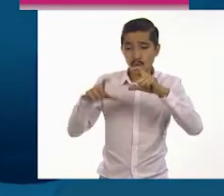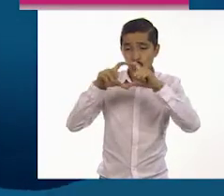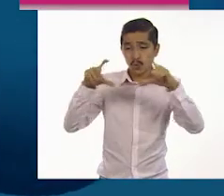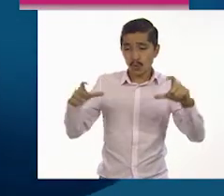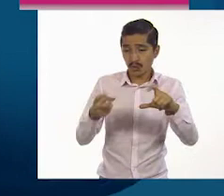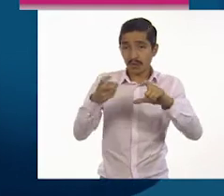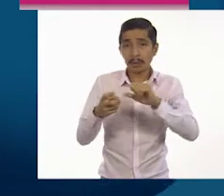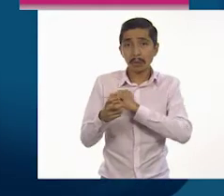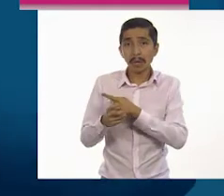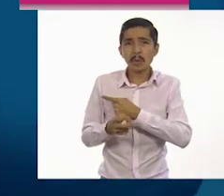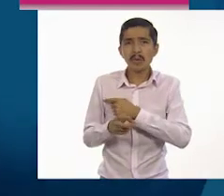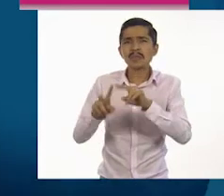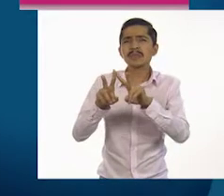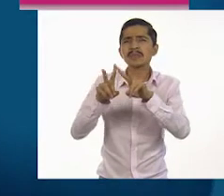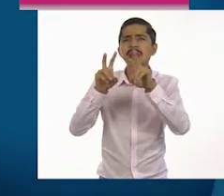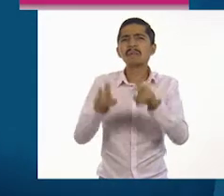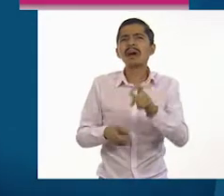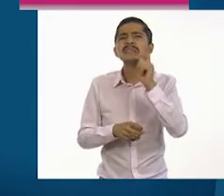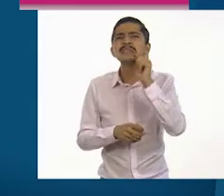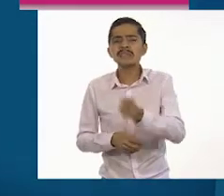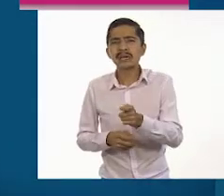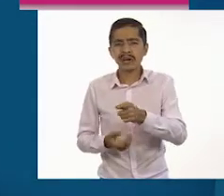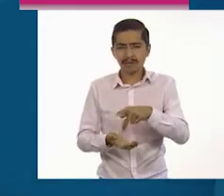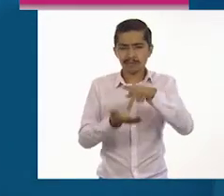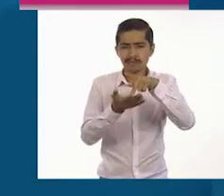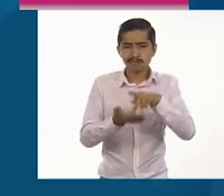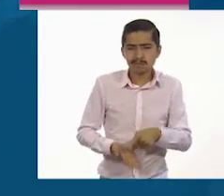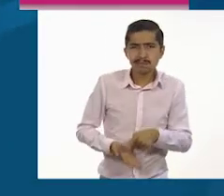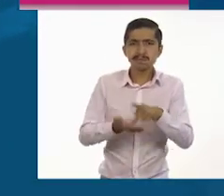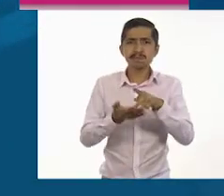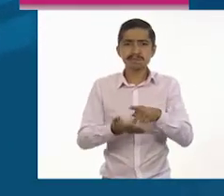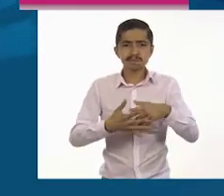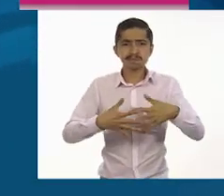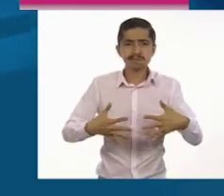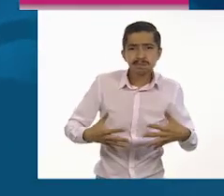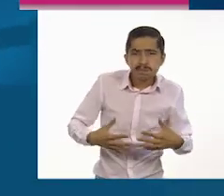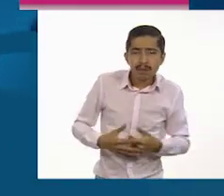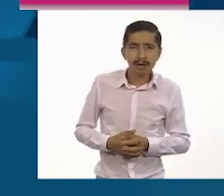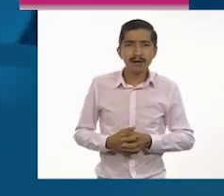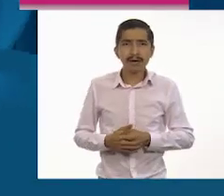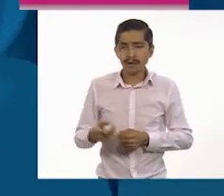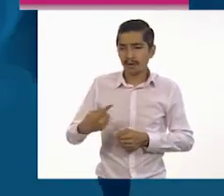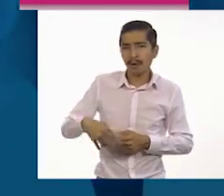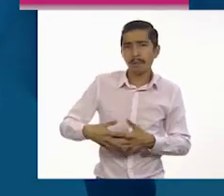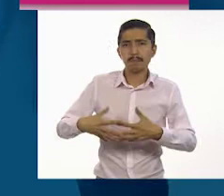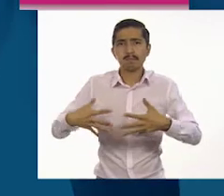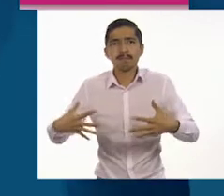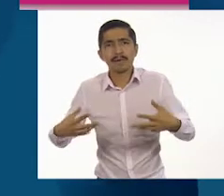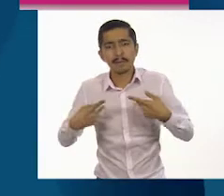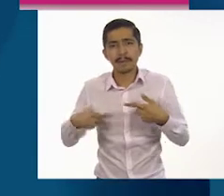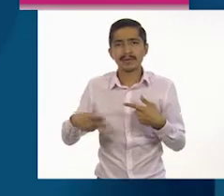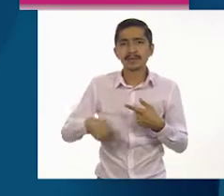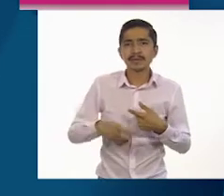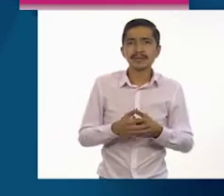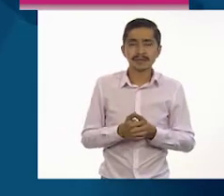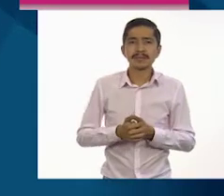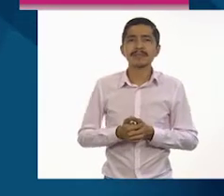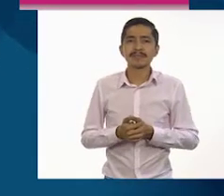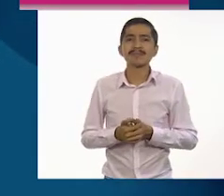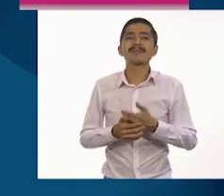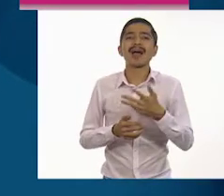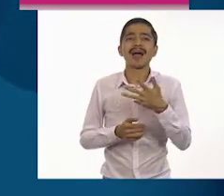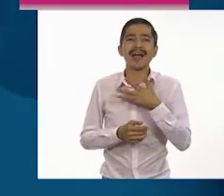trata el tema de sobrepeso y obesidad. Exactamente, Tom. Y así como hay una